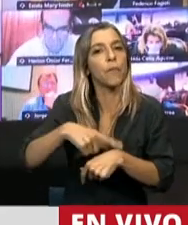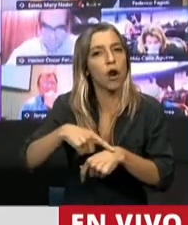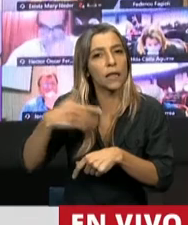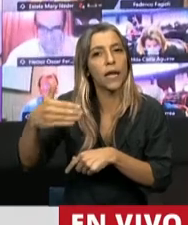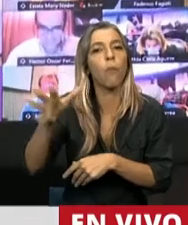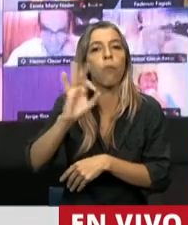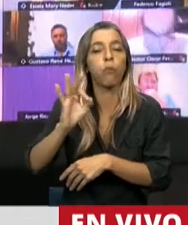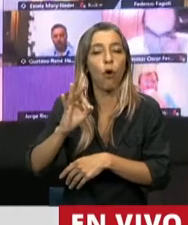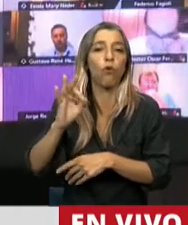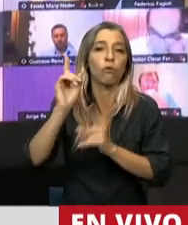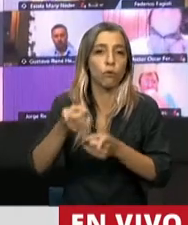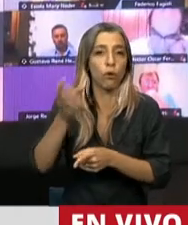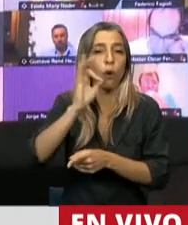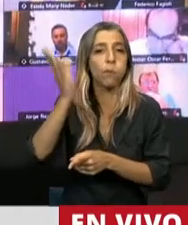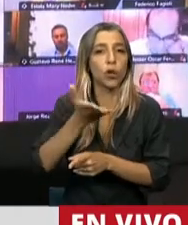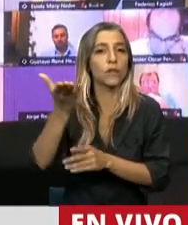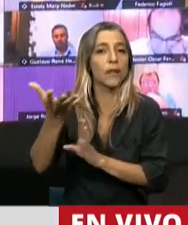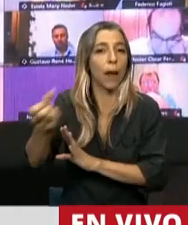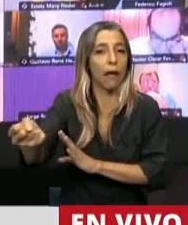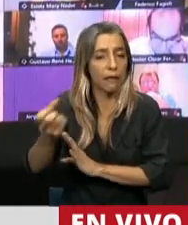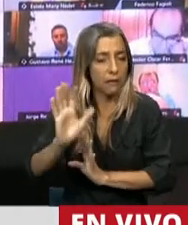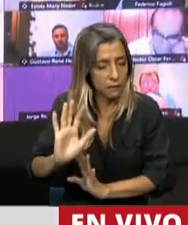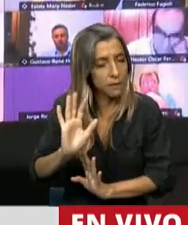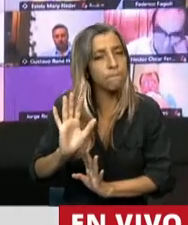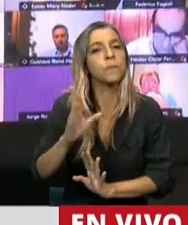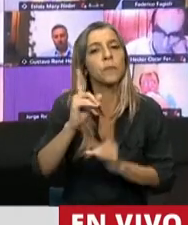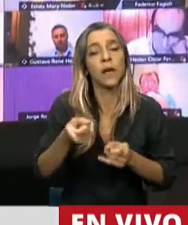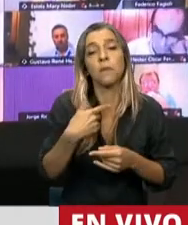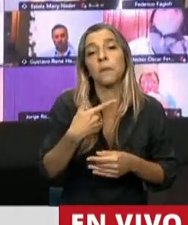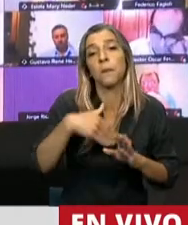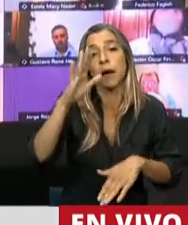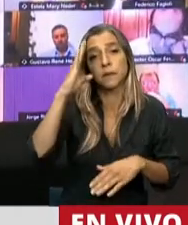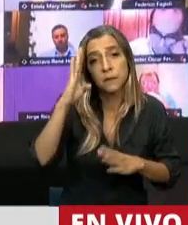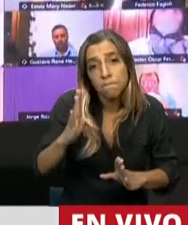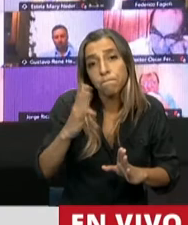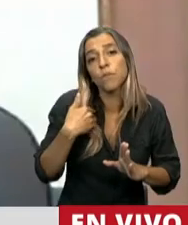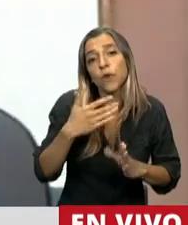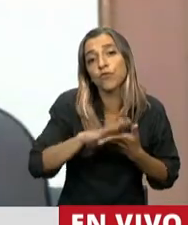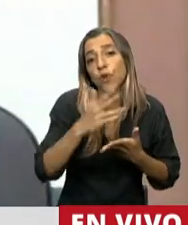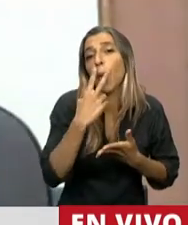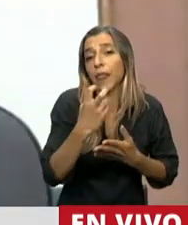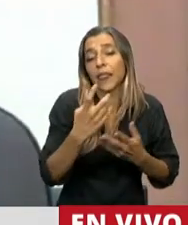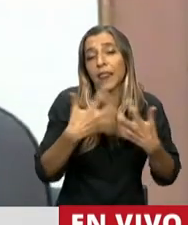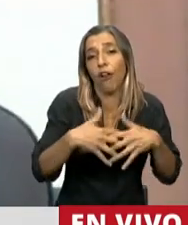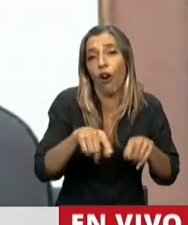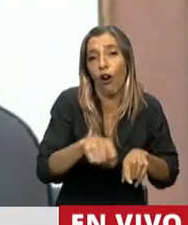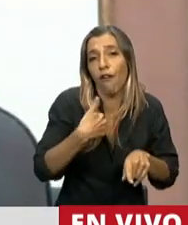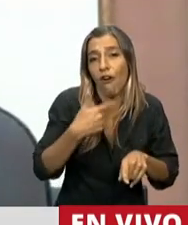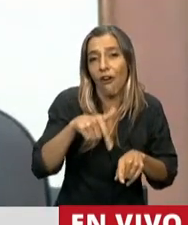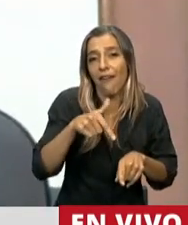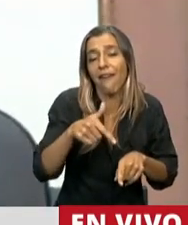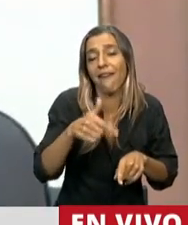en tarjetas de crédito y de compra, y legislar también en función del avance de la tecnología y lo que vaya disponiendo en este tema el Banco Central,